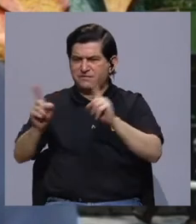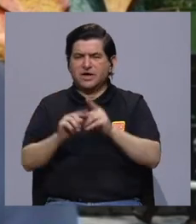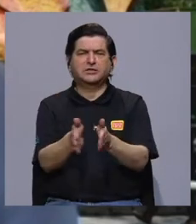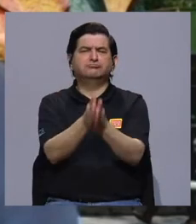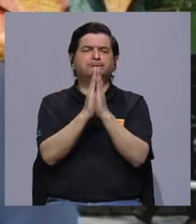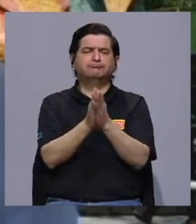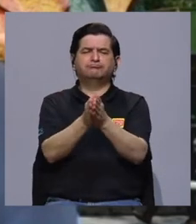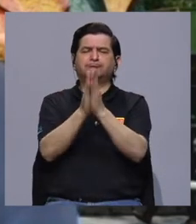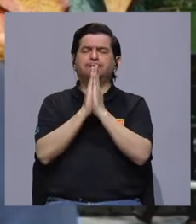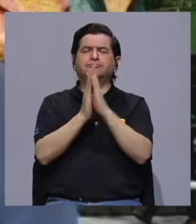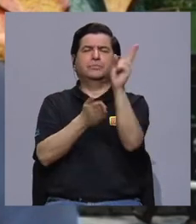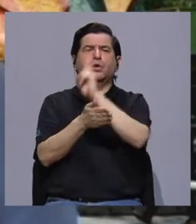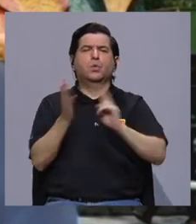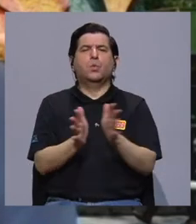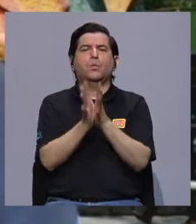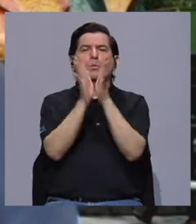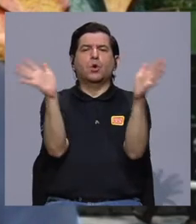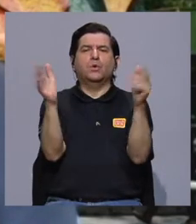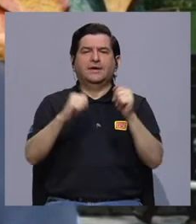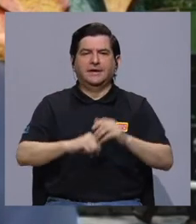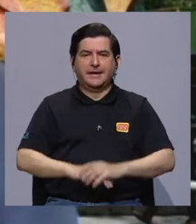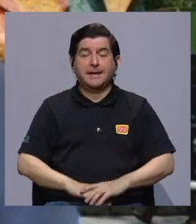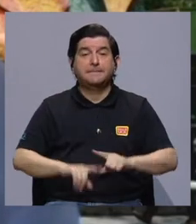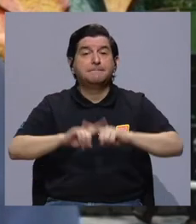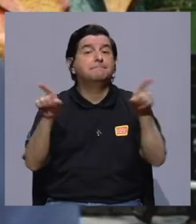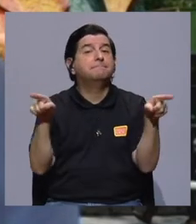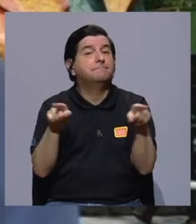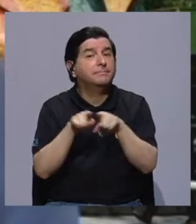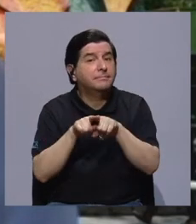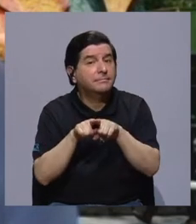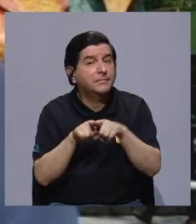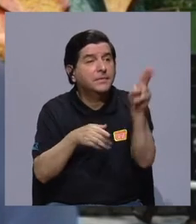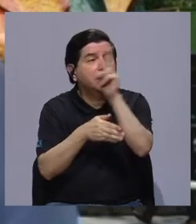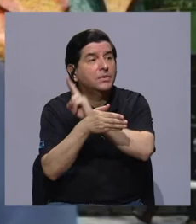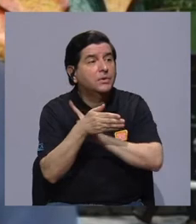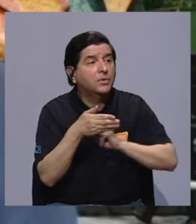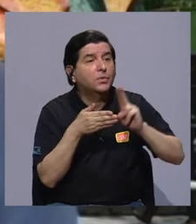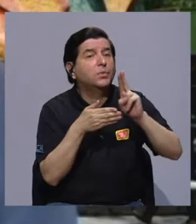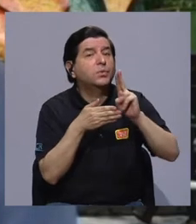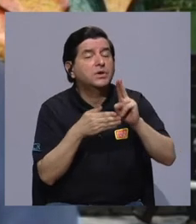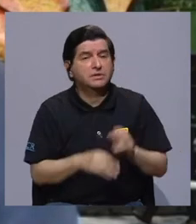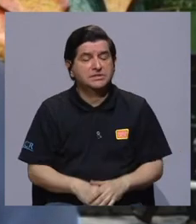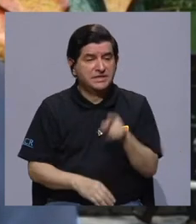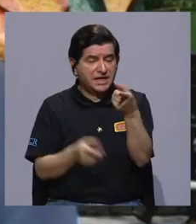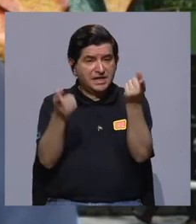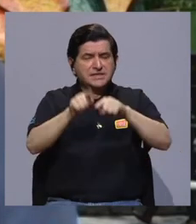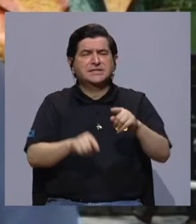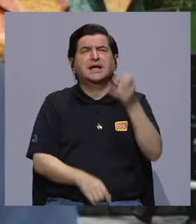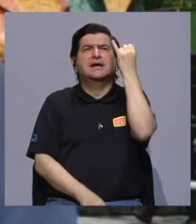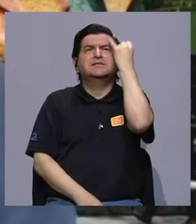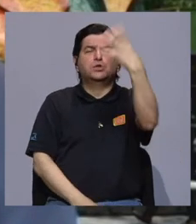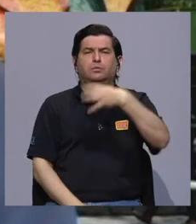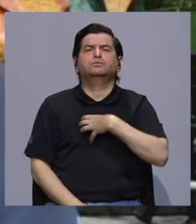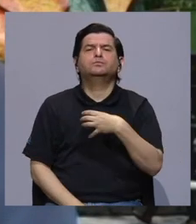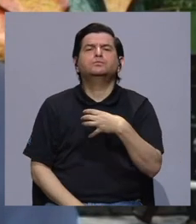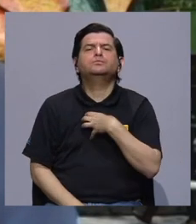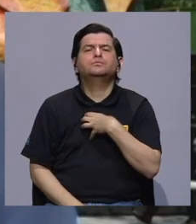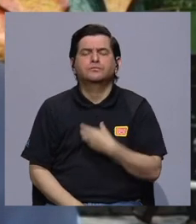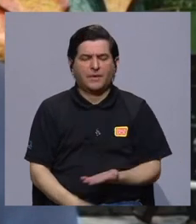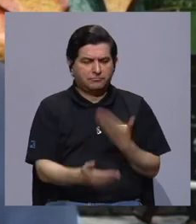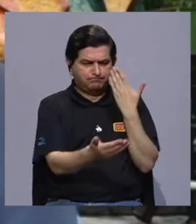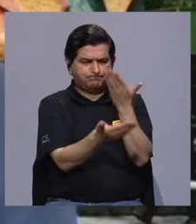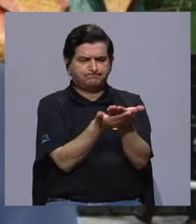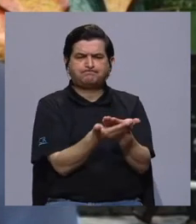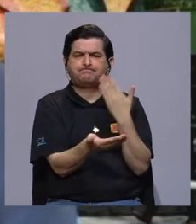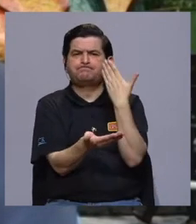serie de solicitudes a las universidades públicas. Pero también las universidades han tenido iniciativa propia